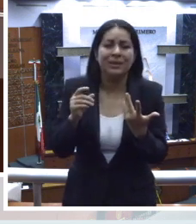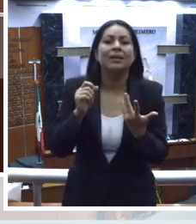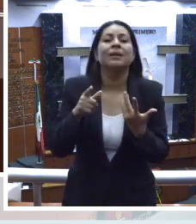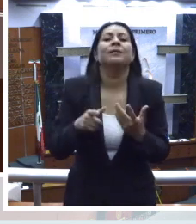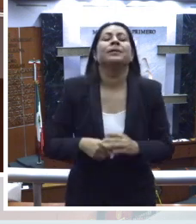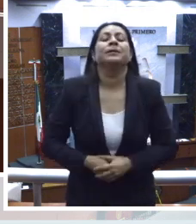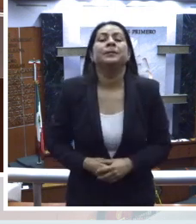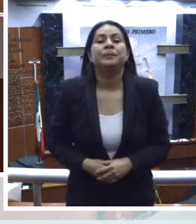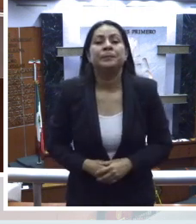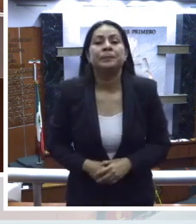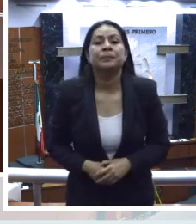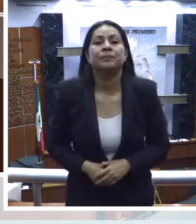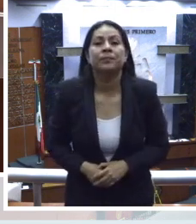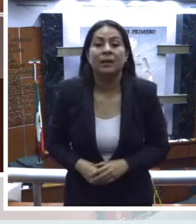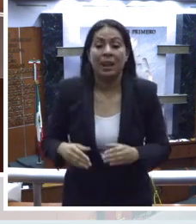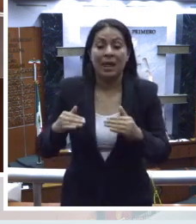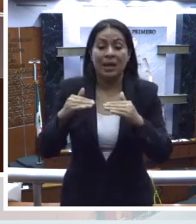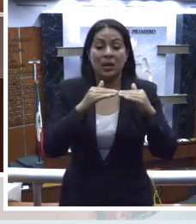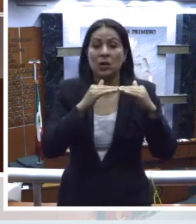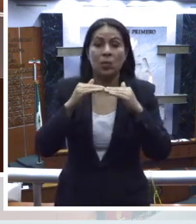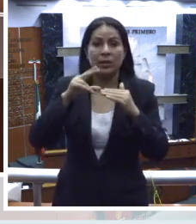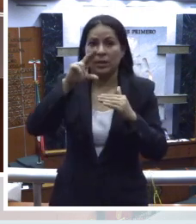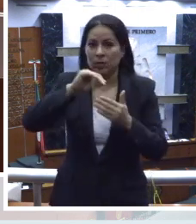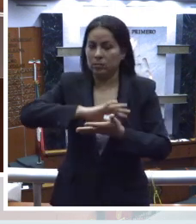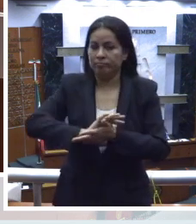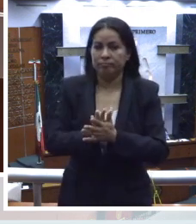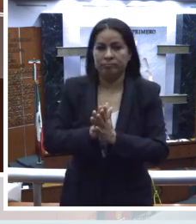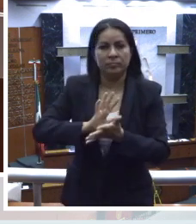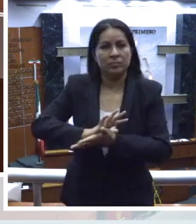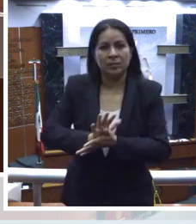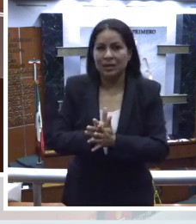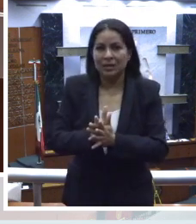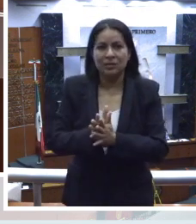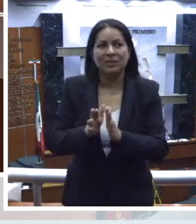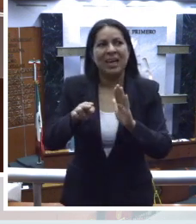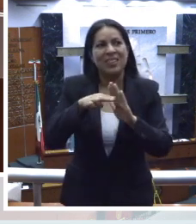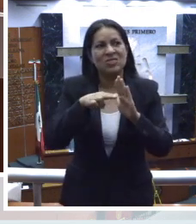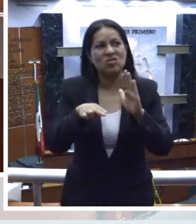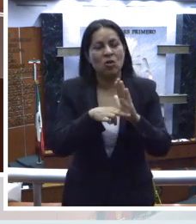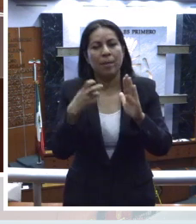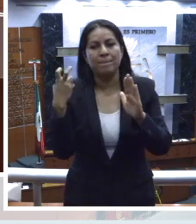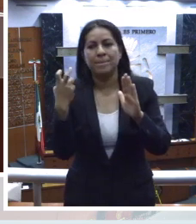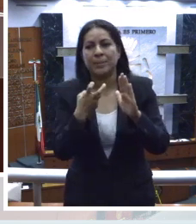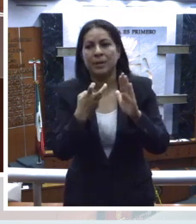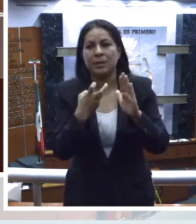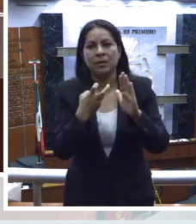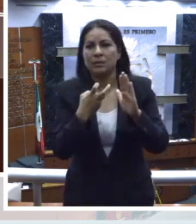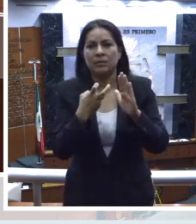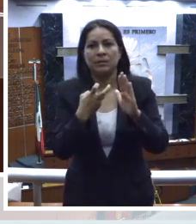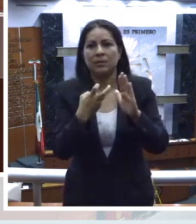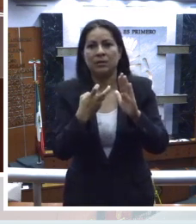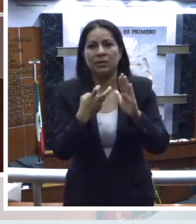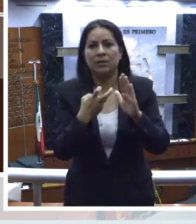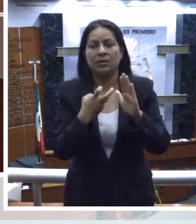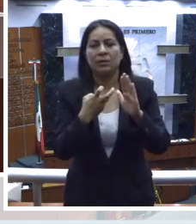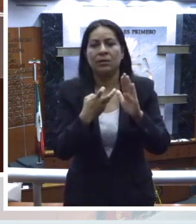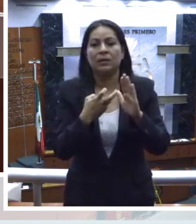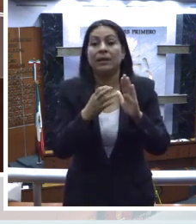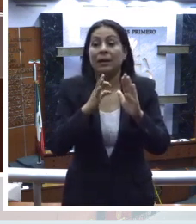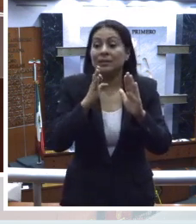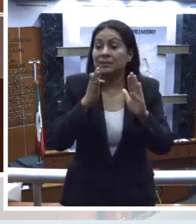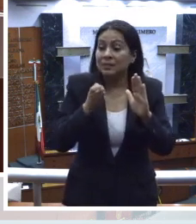de hombres y mujeres. La igualdad y no discriminación es una norma y es decir, que ha sido